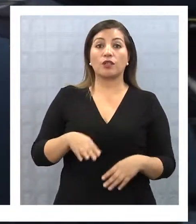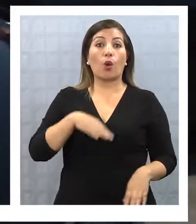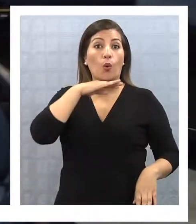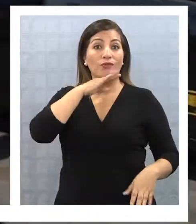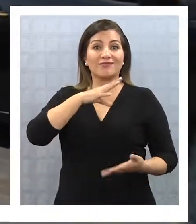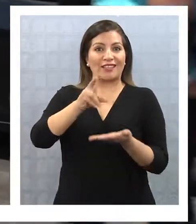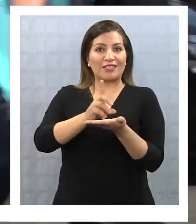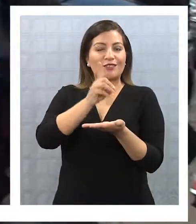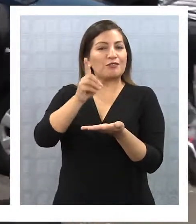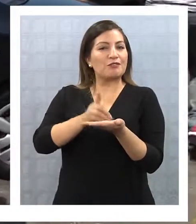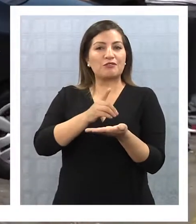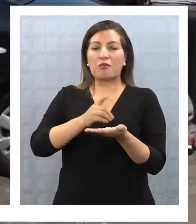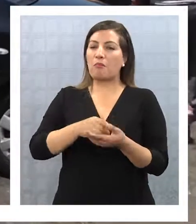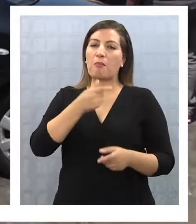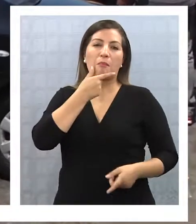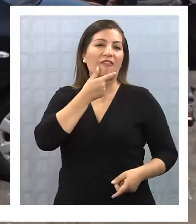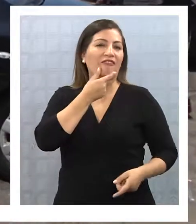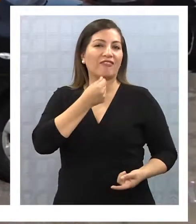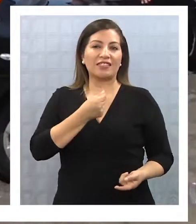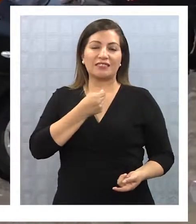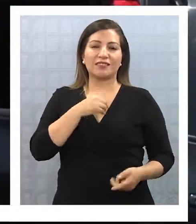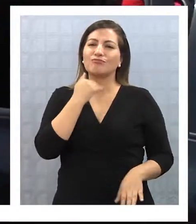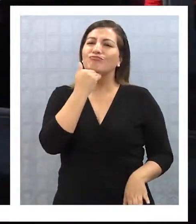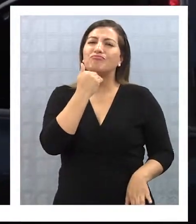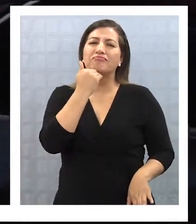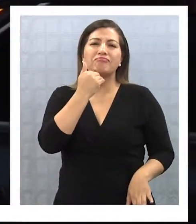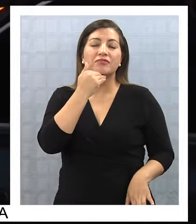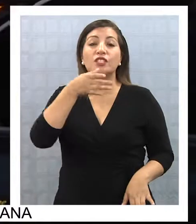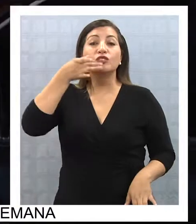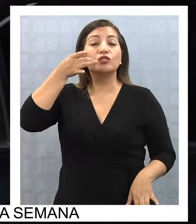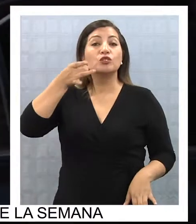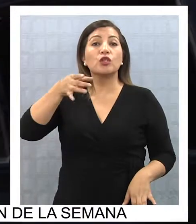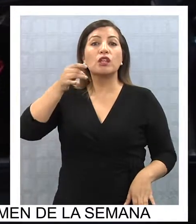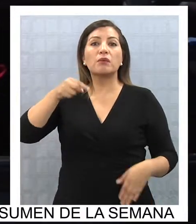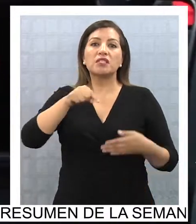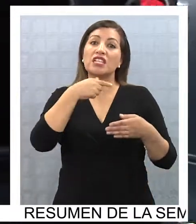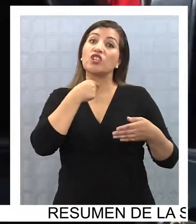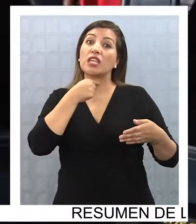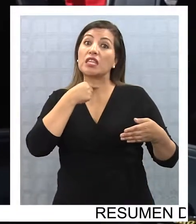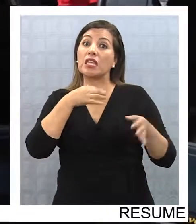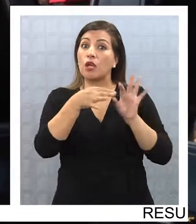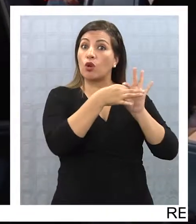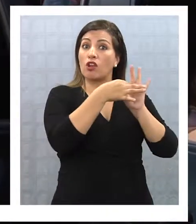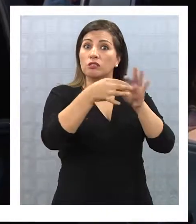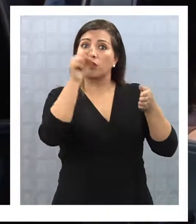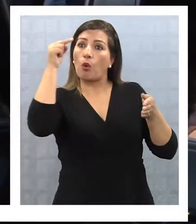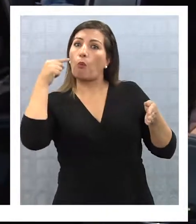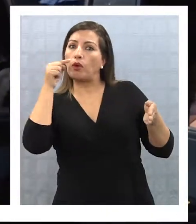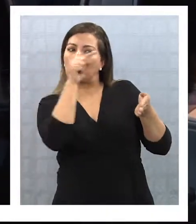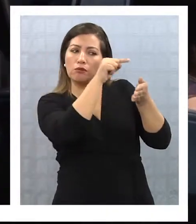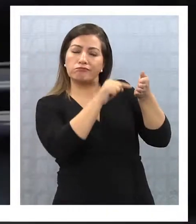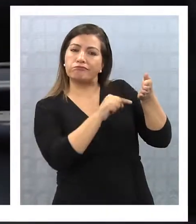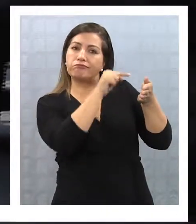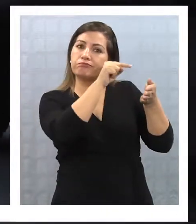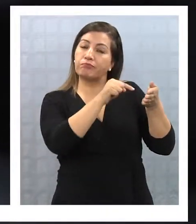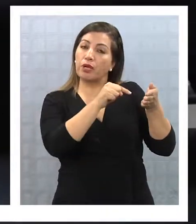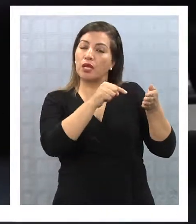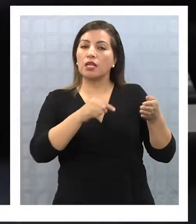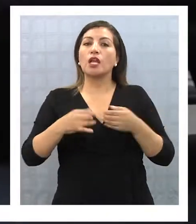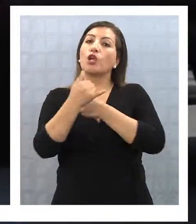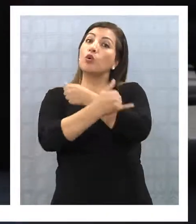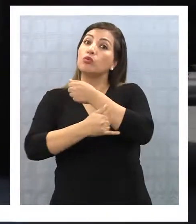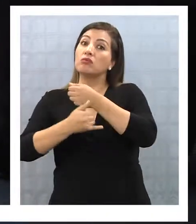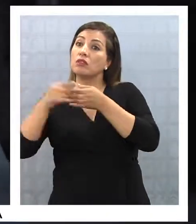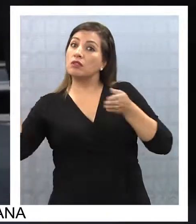uso del diccionario tendrá una fórmula muy sencilla, señalando solo con el dedo lo que se quiere expresar, ya sea de parte del